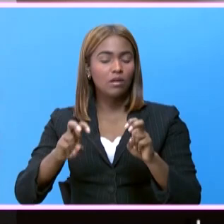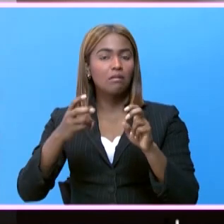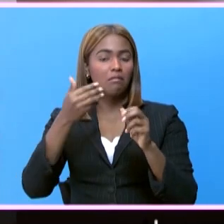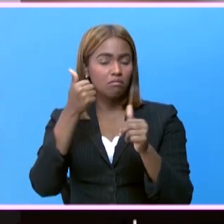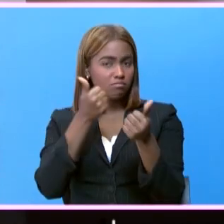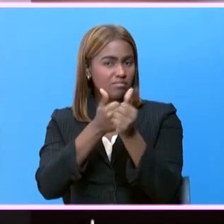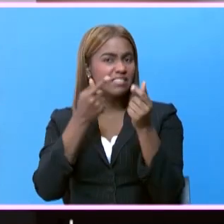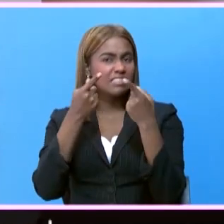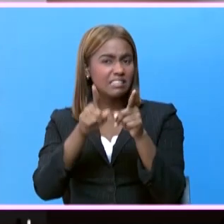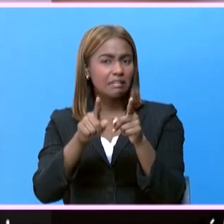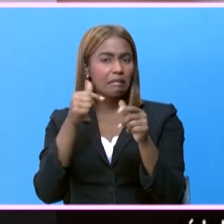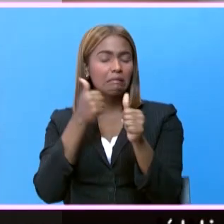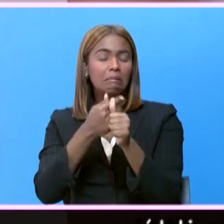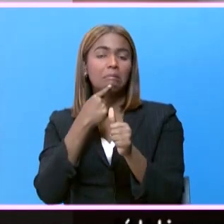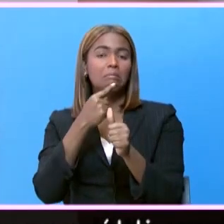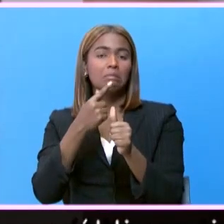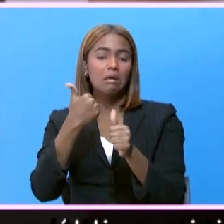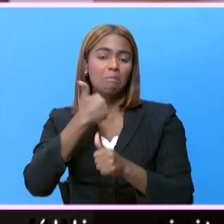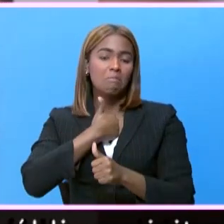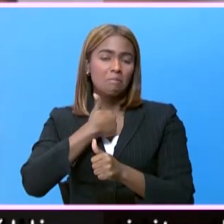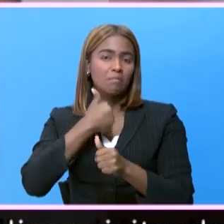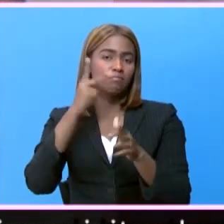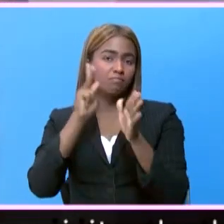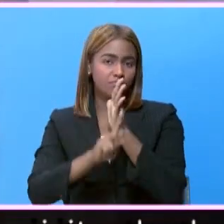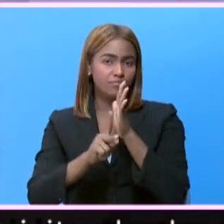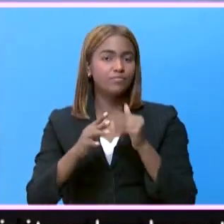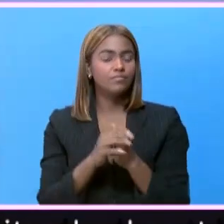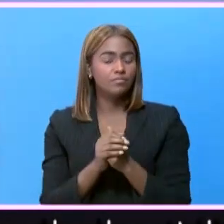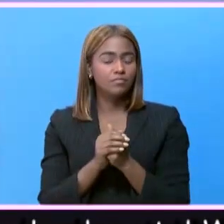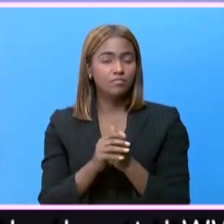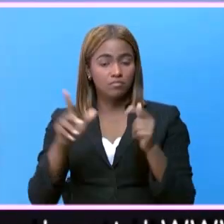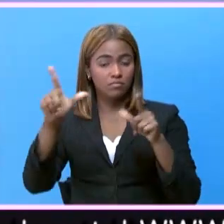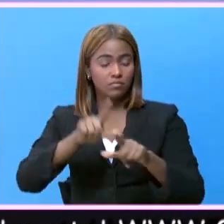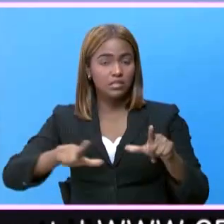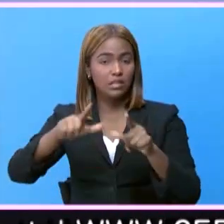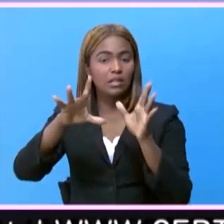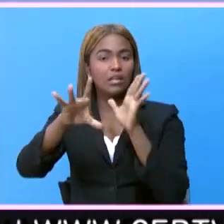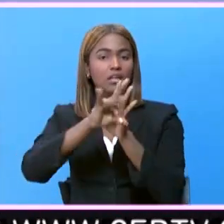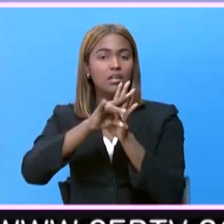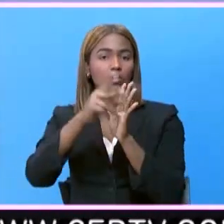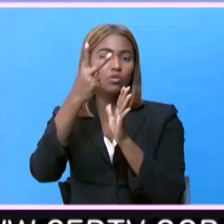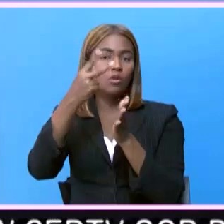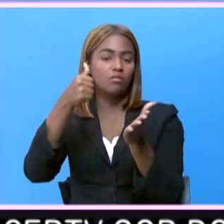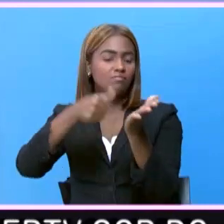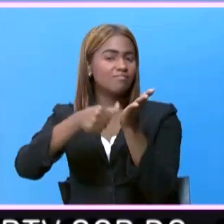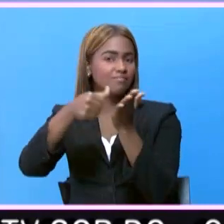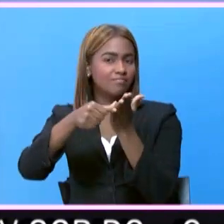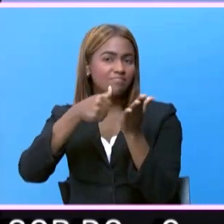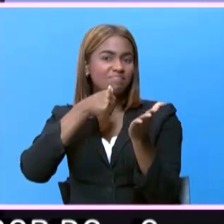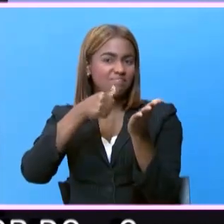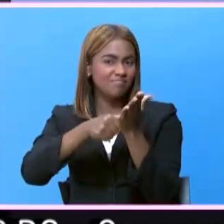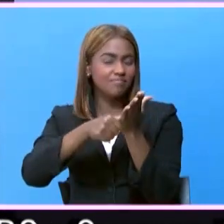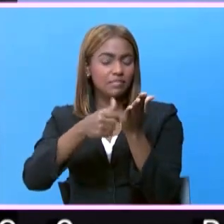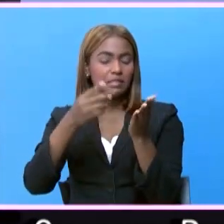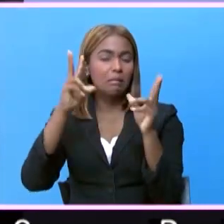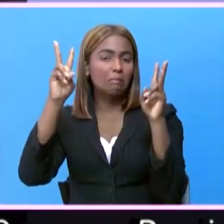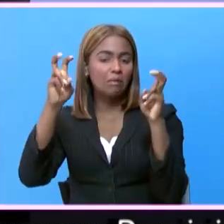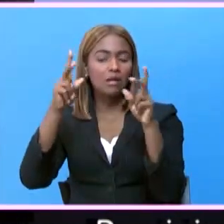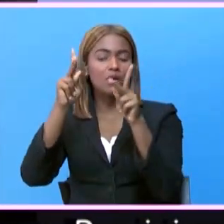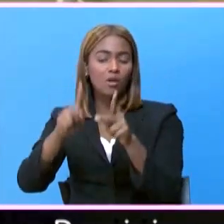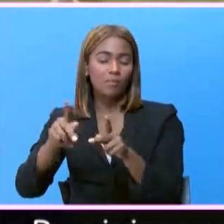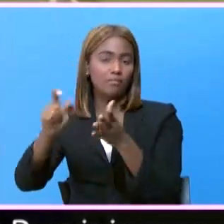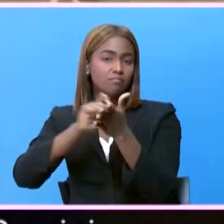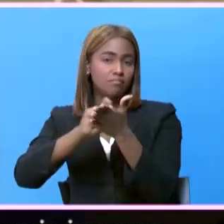caso, del cual se presume se trató de un suicidio. En el lugar fueron encontradas dos cartas, supuestamente del